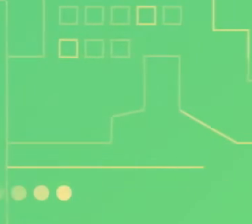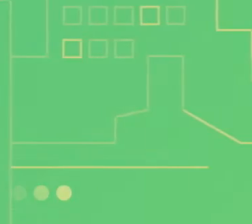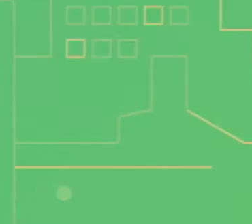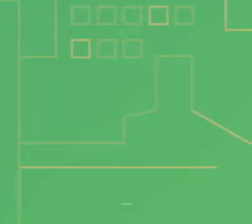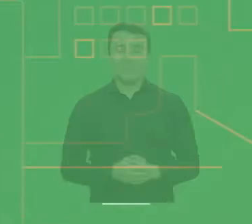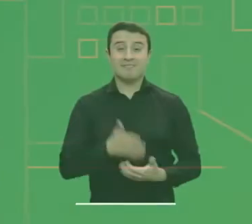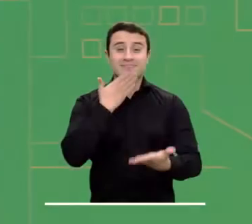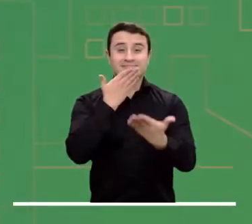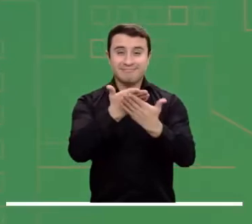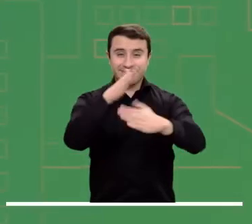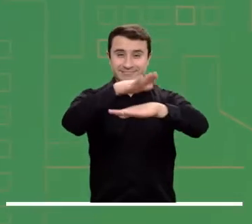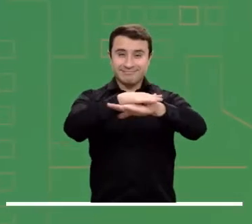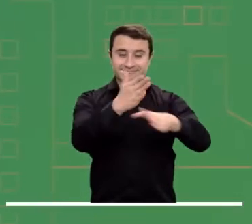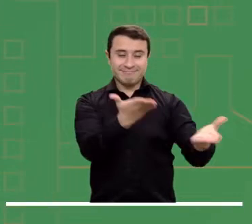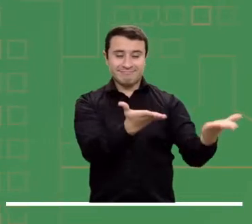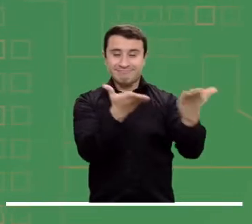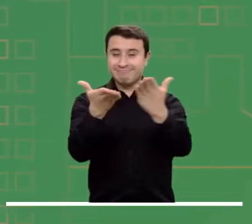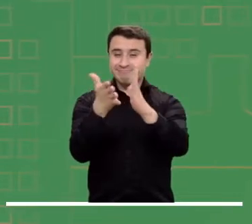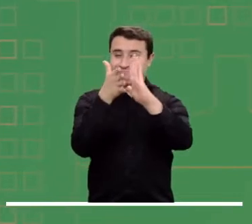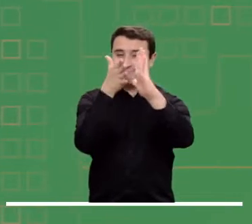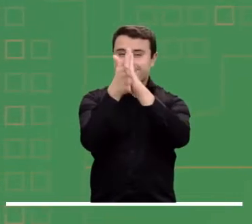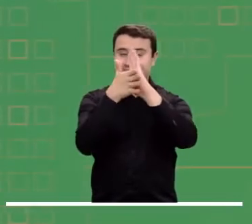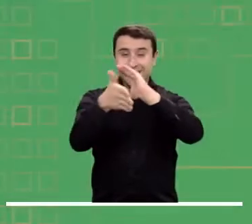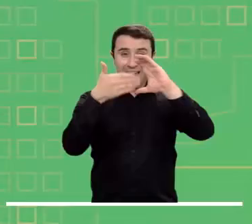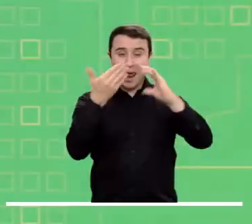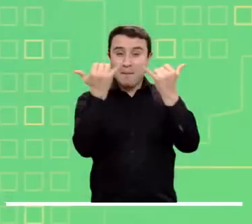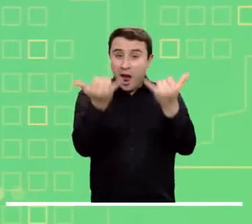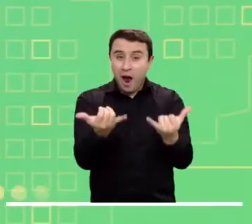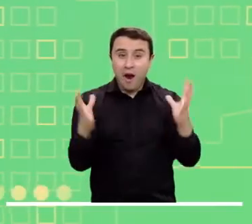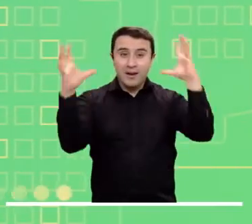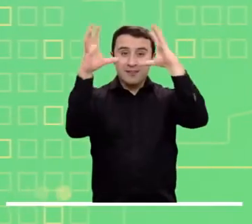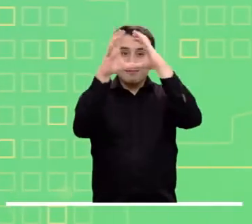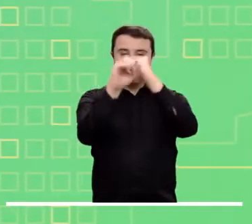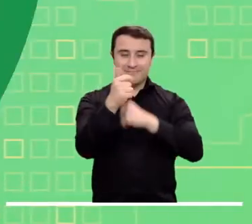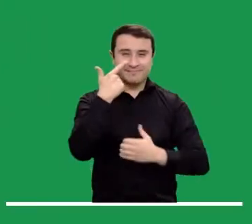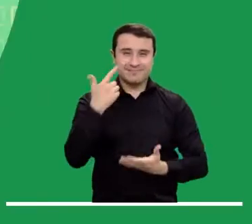Buenas tardes, a continuación el reporte del clima para la noche de hoy.